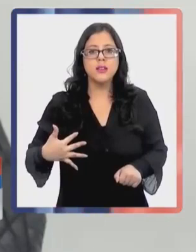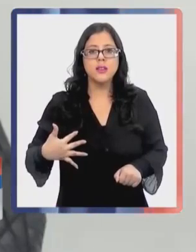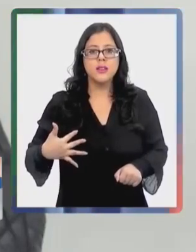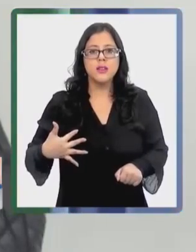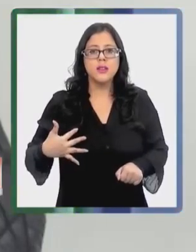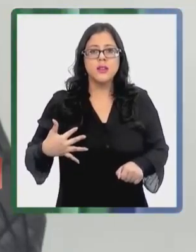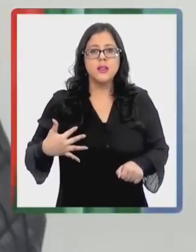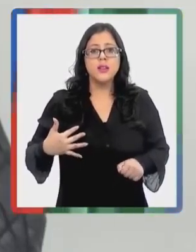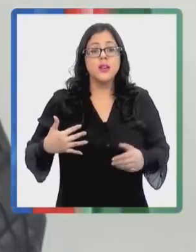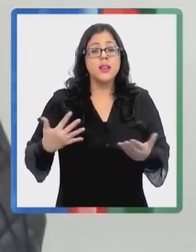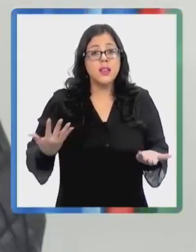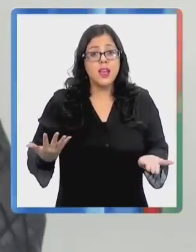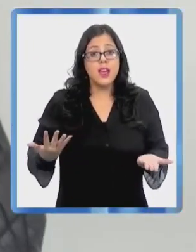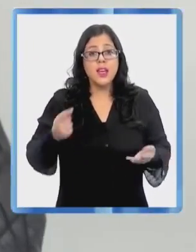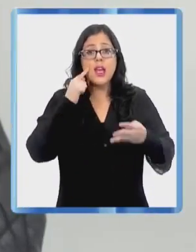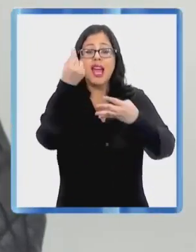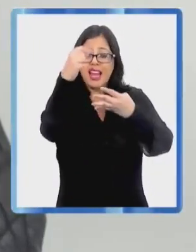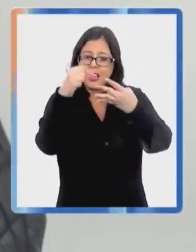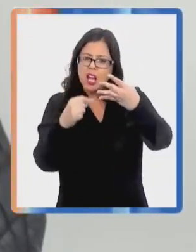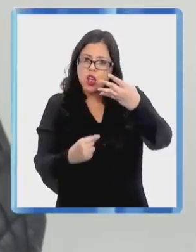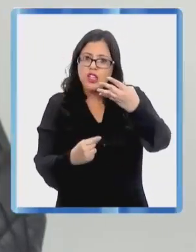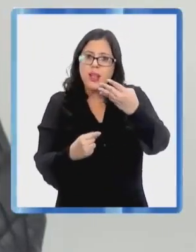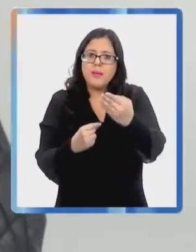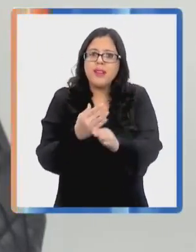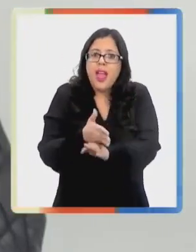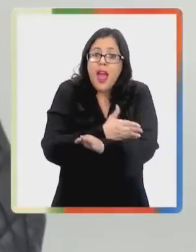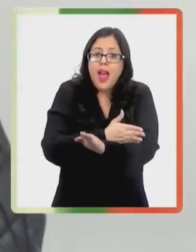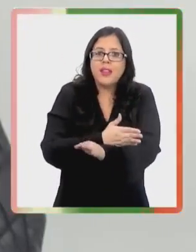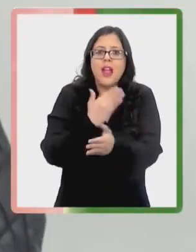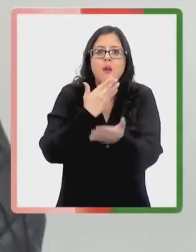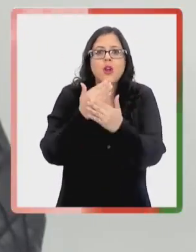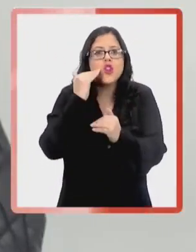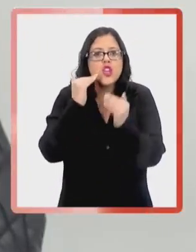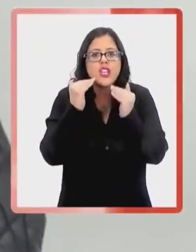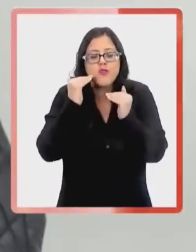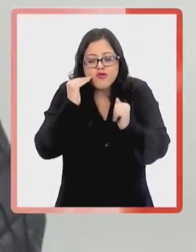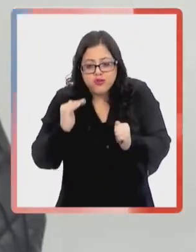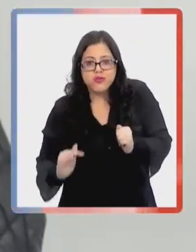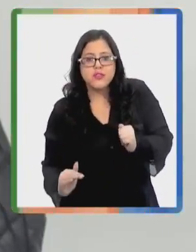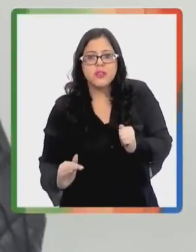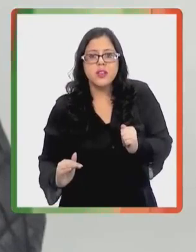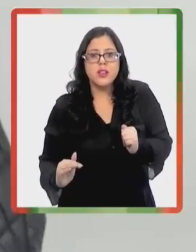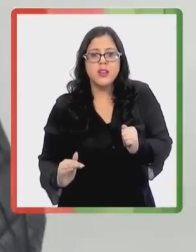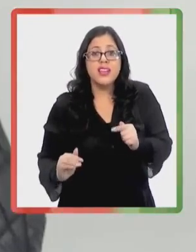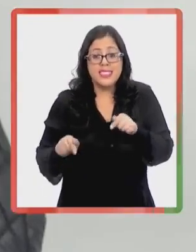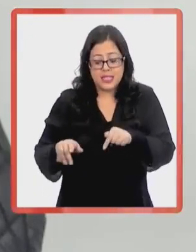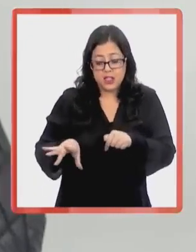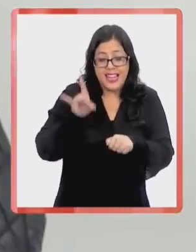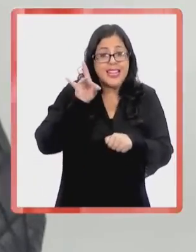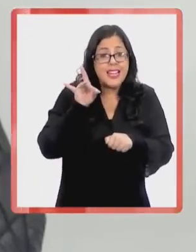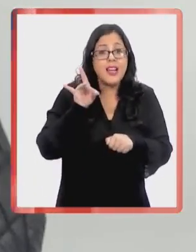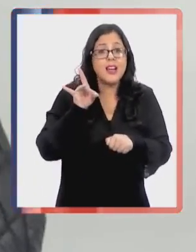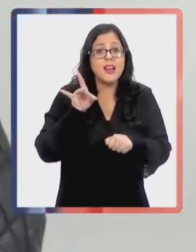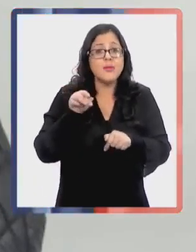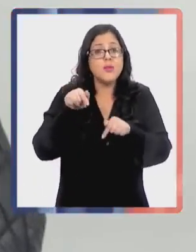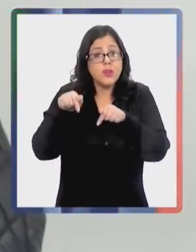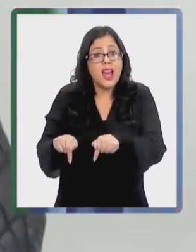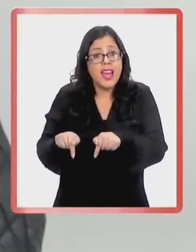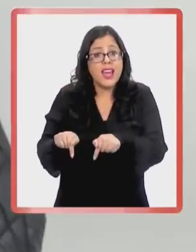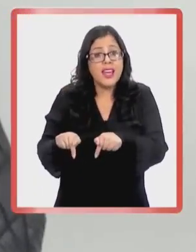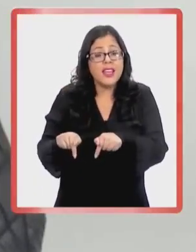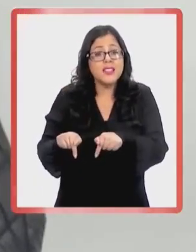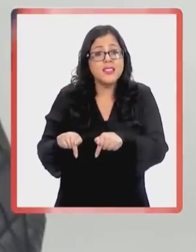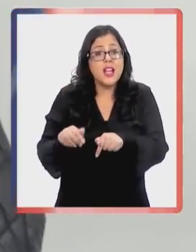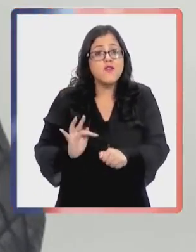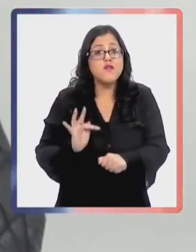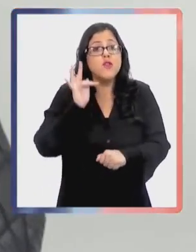y relevante que el diagnóstico se haga en la primera infancia. Si el diagnóstico lo detectamos en los primeros años de vida, el pronóstico